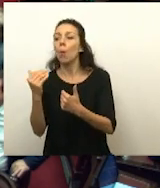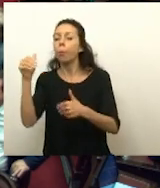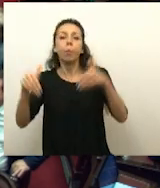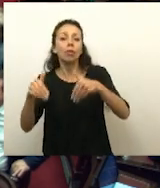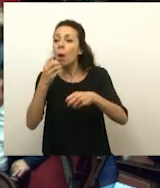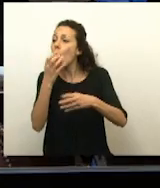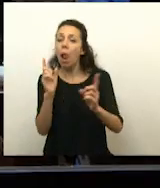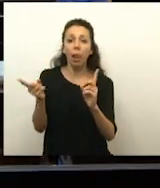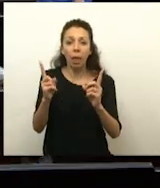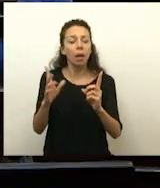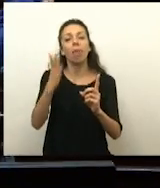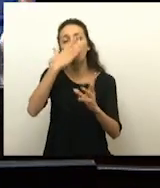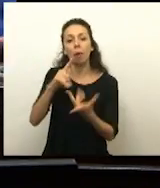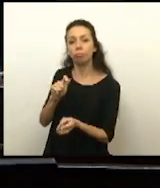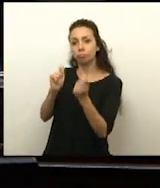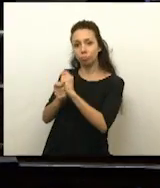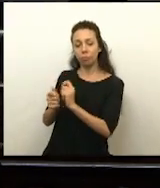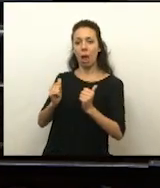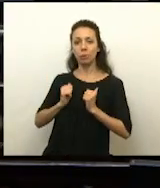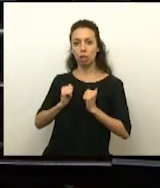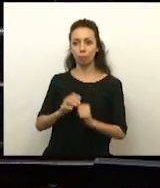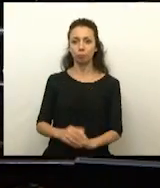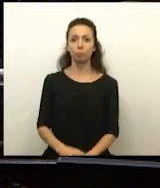su abstención. Ahí está, ahí está.